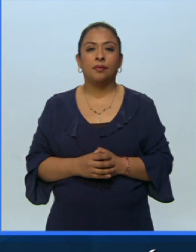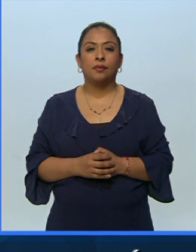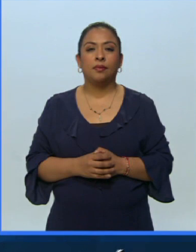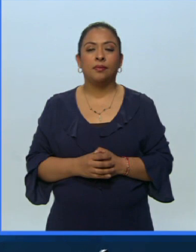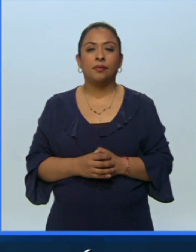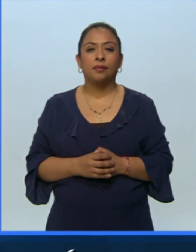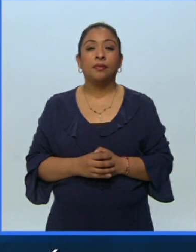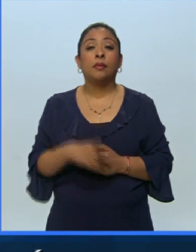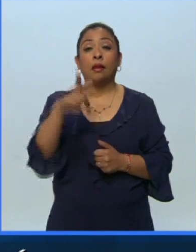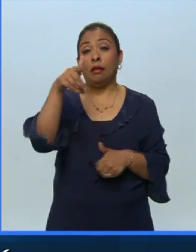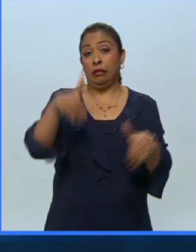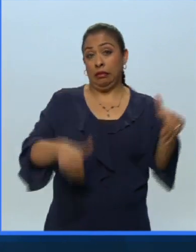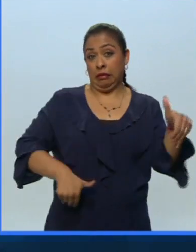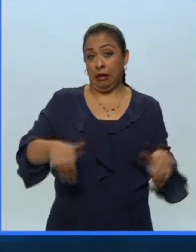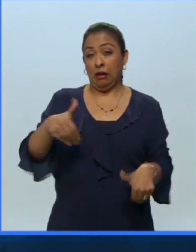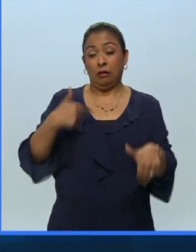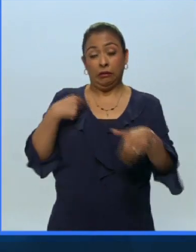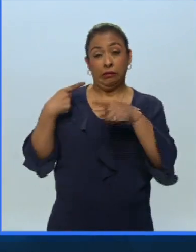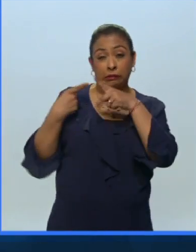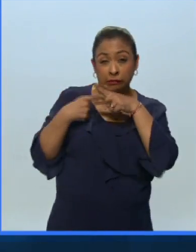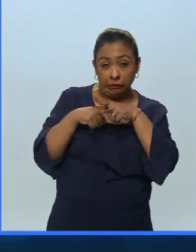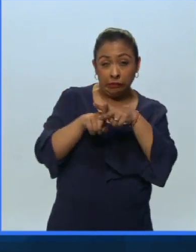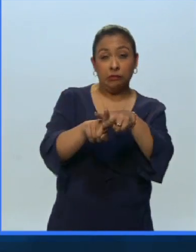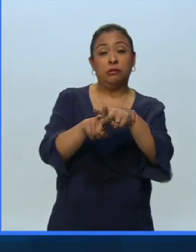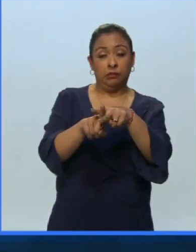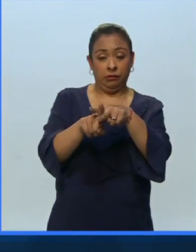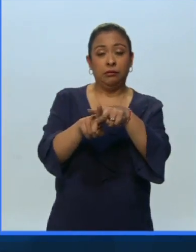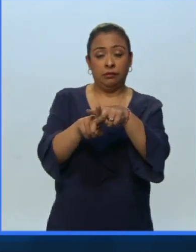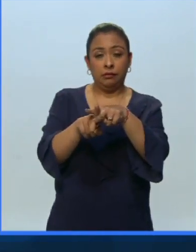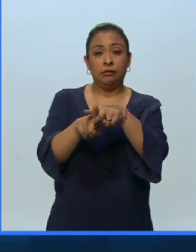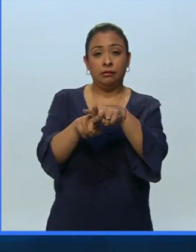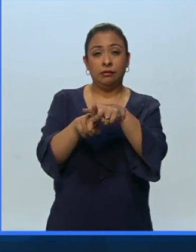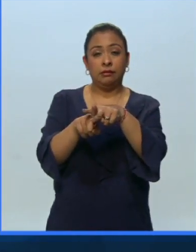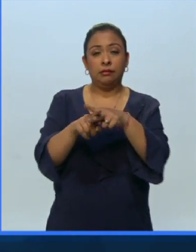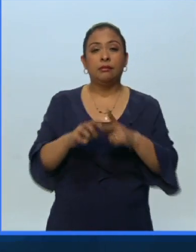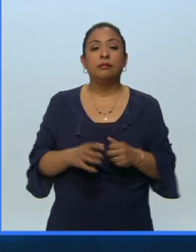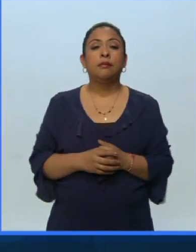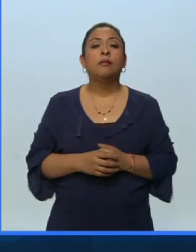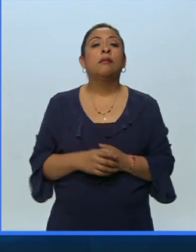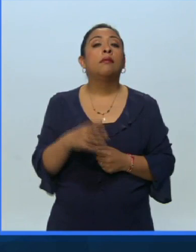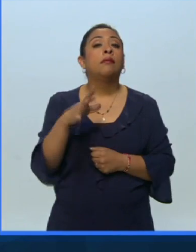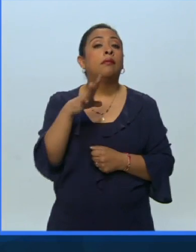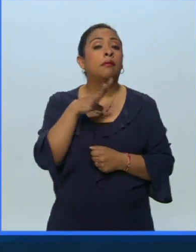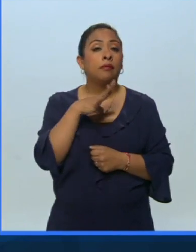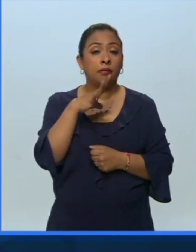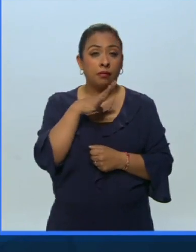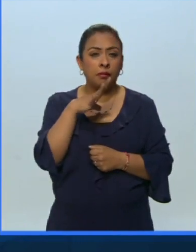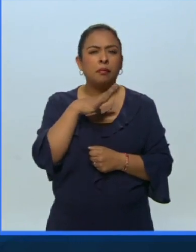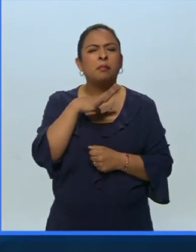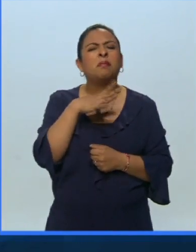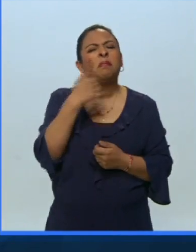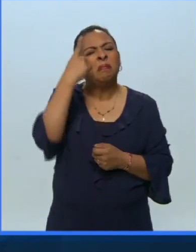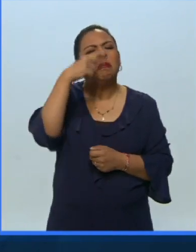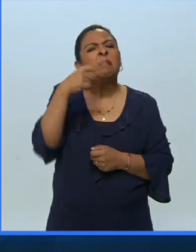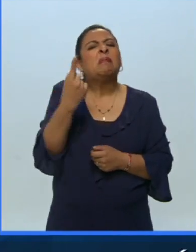El teatro desde sus inicios existe para